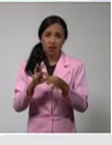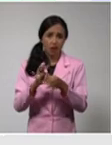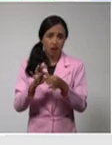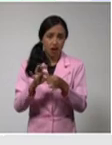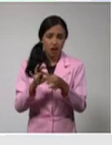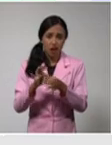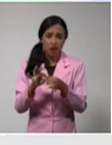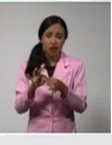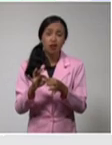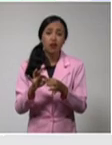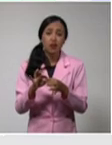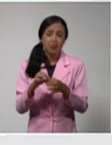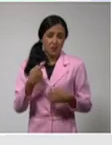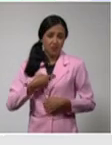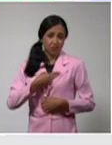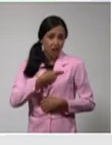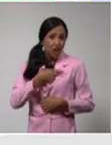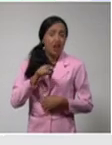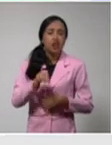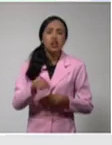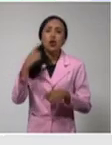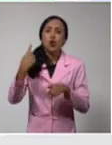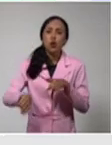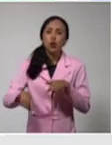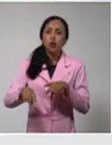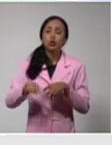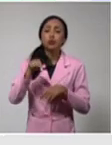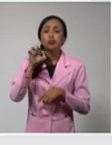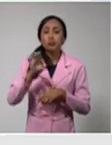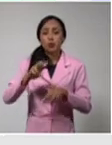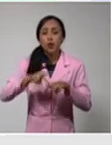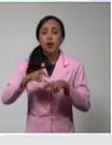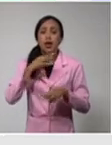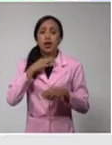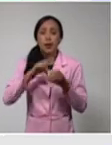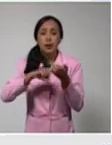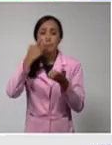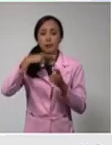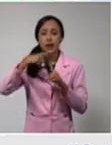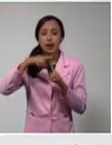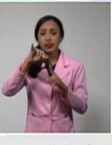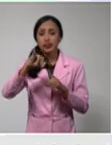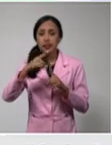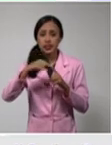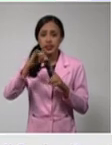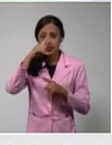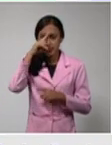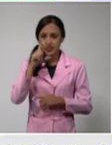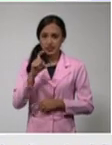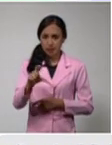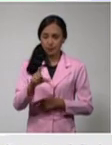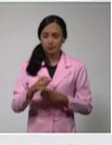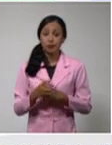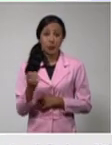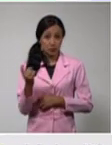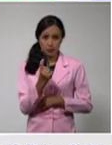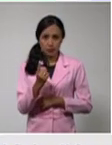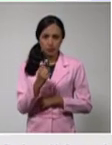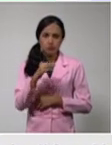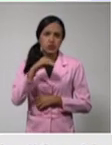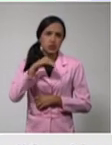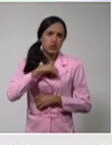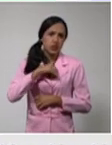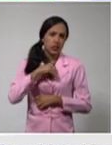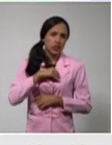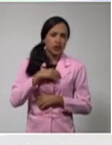aórtica y de una hepatitis C. Esta paciente comenzó inicialmente con una sintomatología de